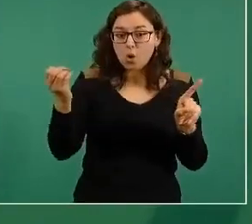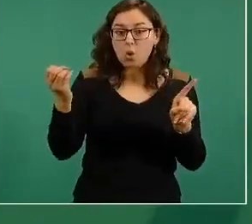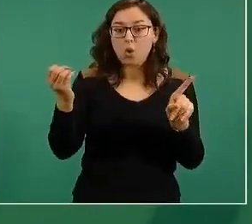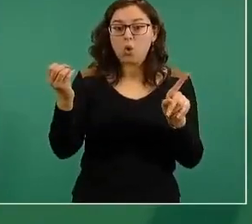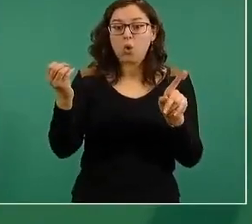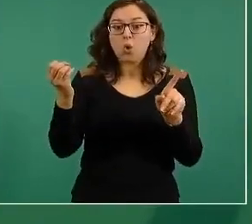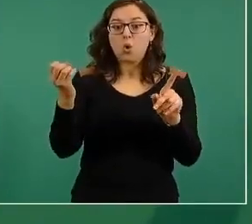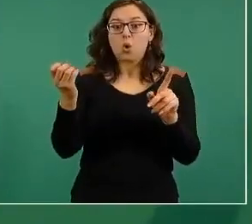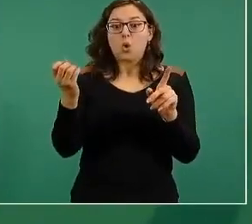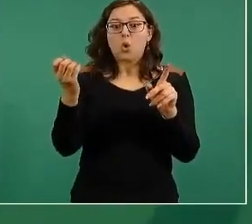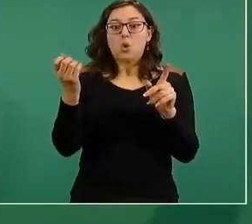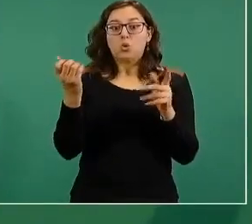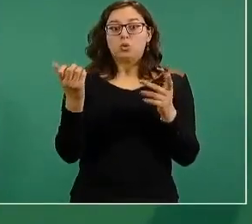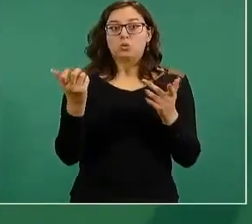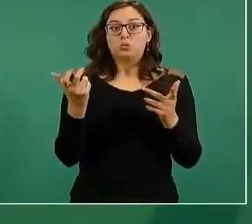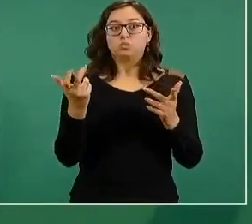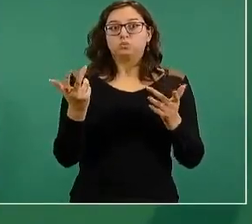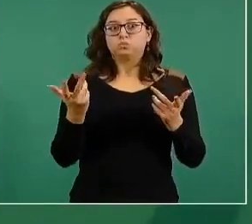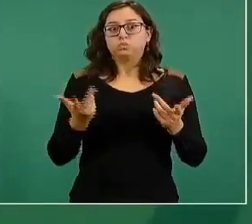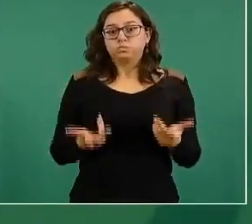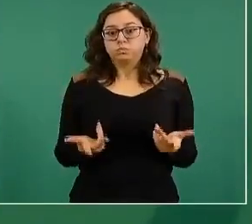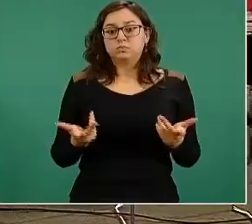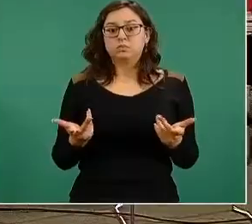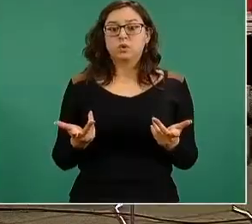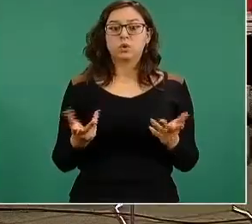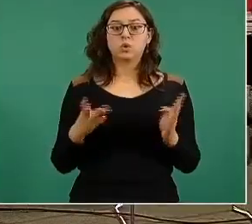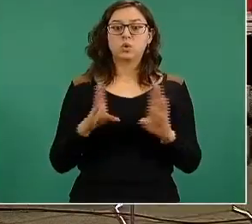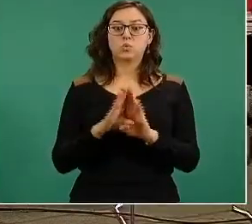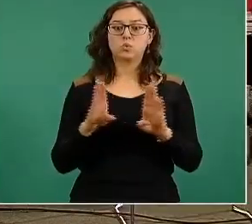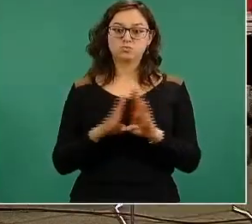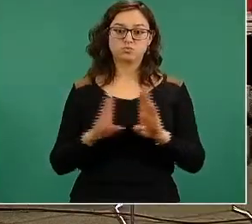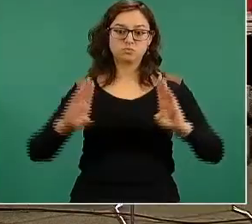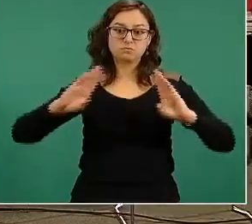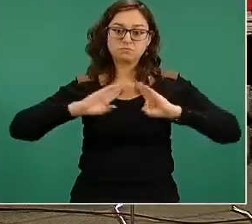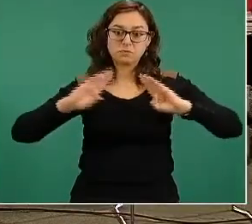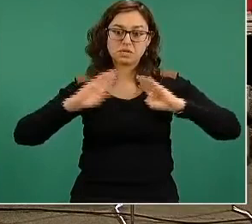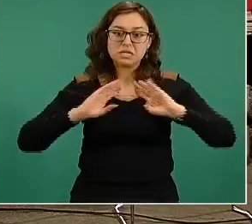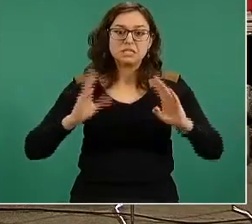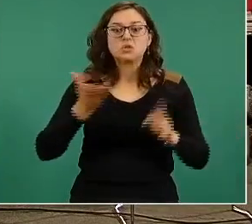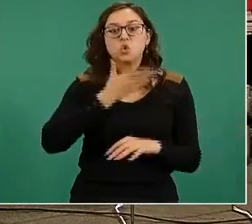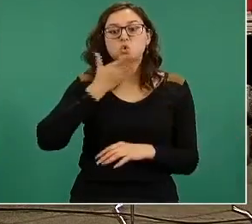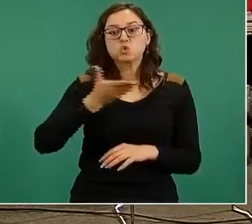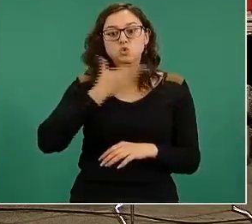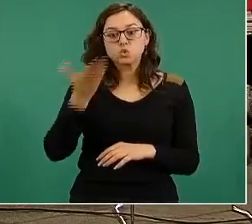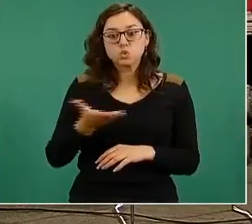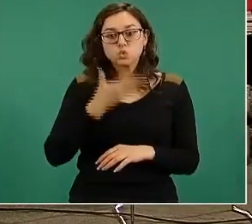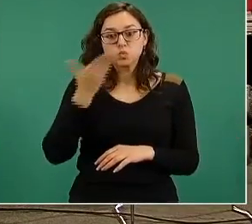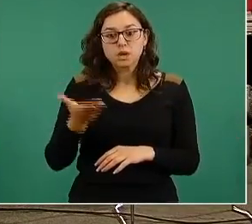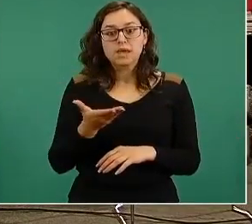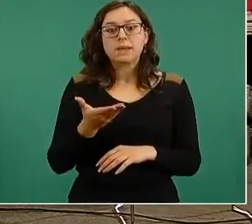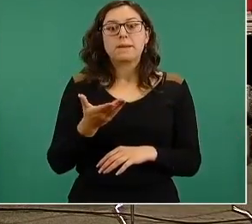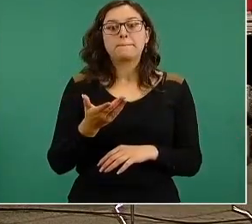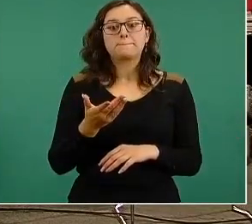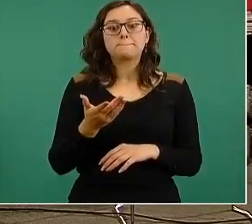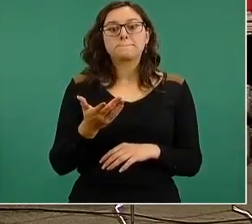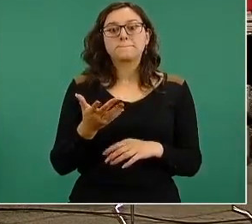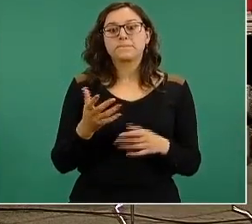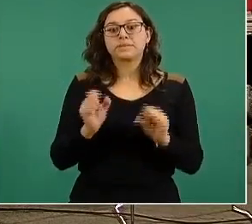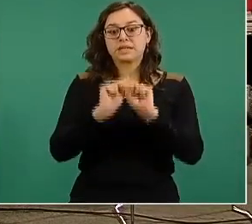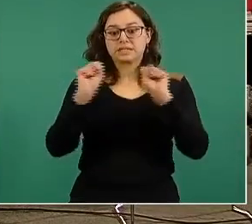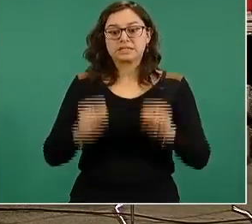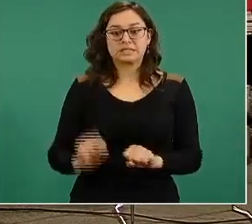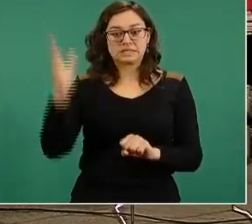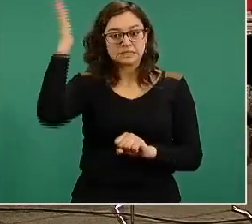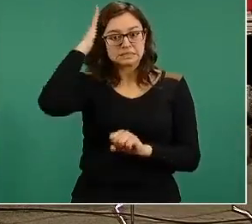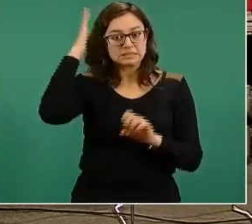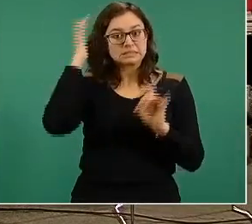se conoce más en la milicia, pero que no es exclusivo para la milicia, que es el Sistema de Comando de